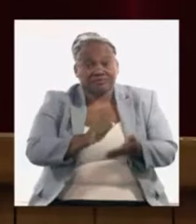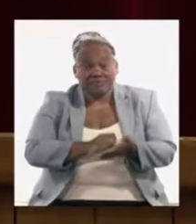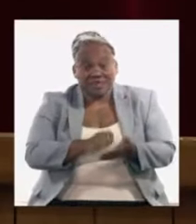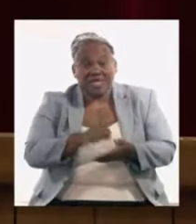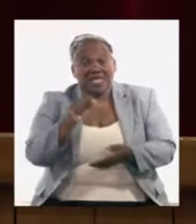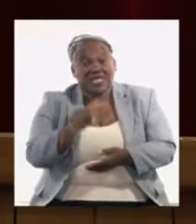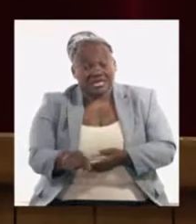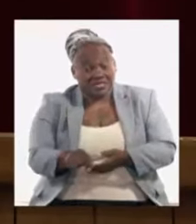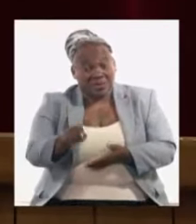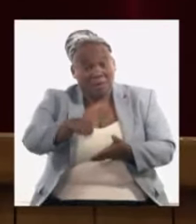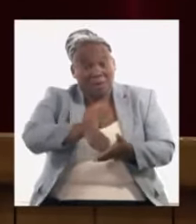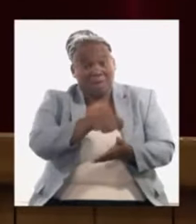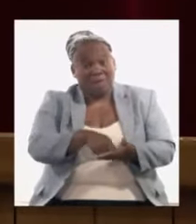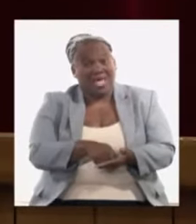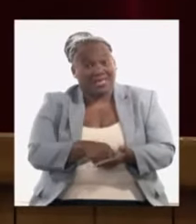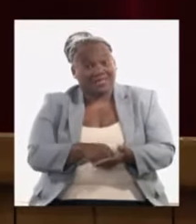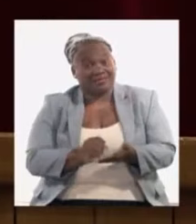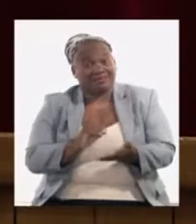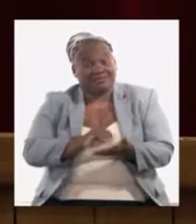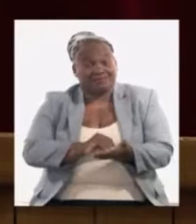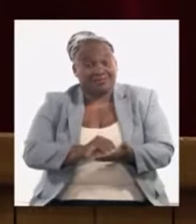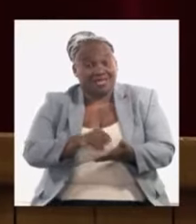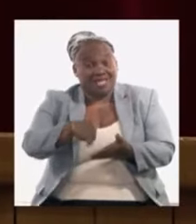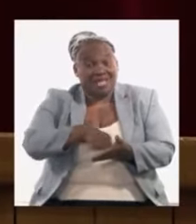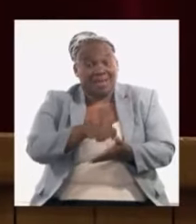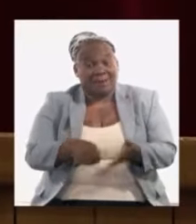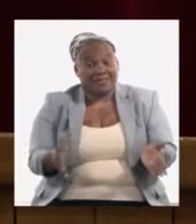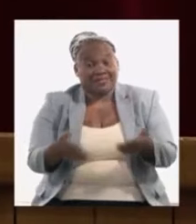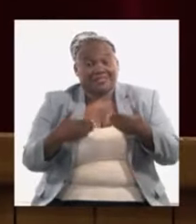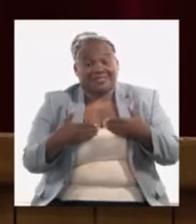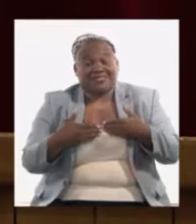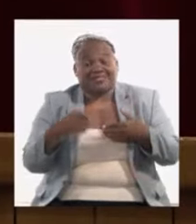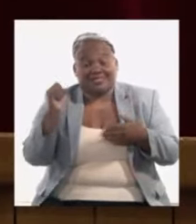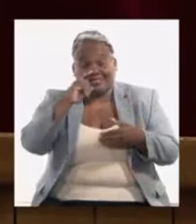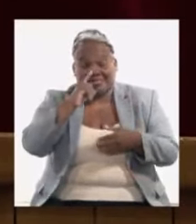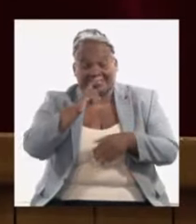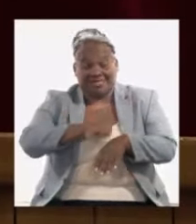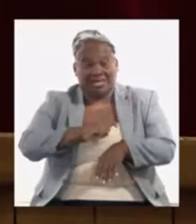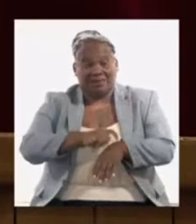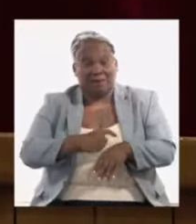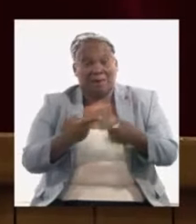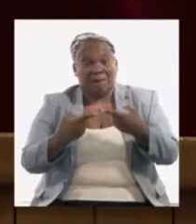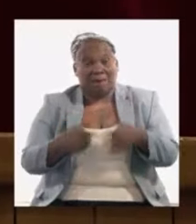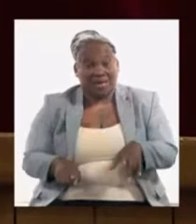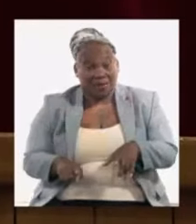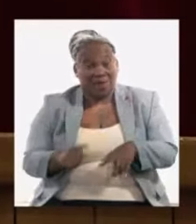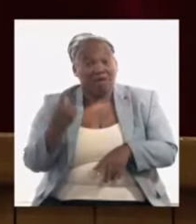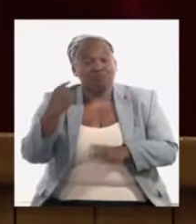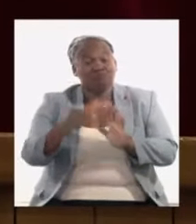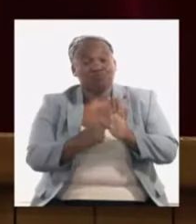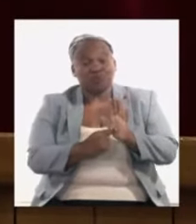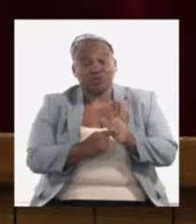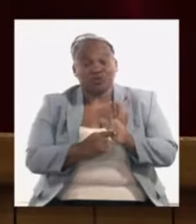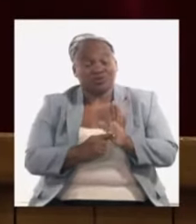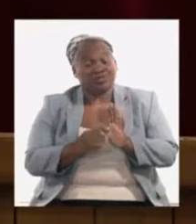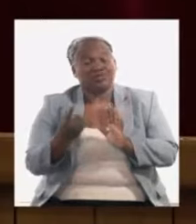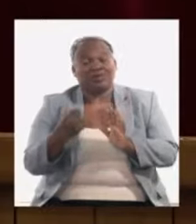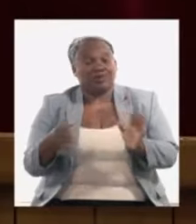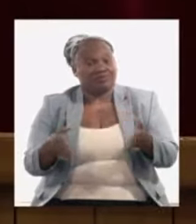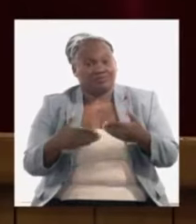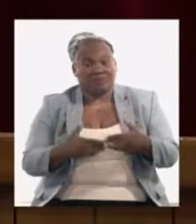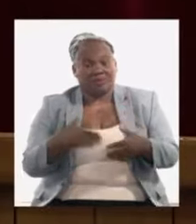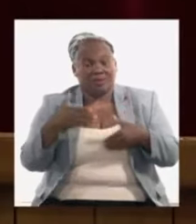cerrado en el plan el plan lo tenemos que cerrar porque se acaba el tiempo pero hay un capítulo no cerrado en el plan que tiene que ver con la